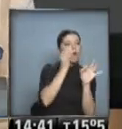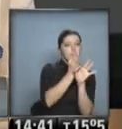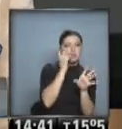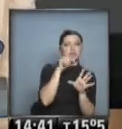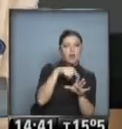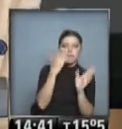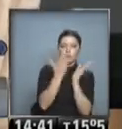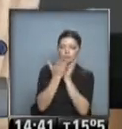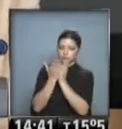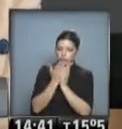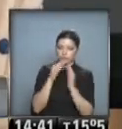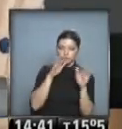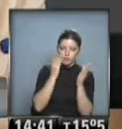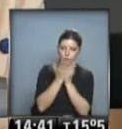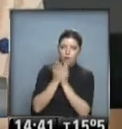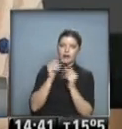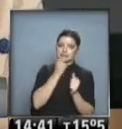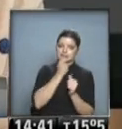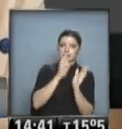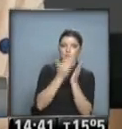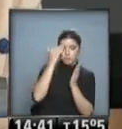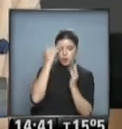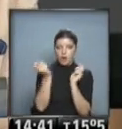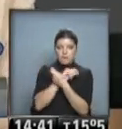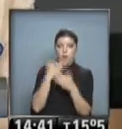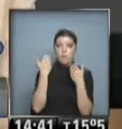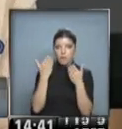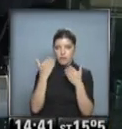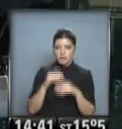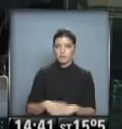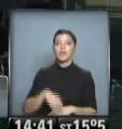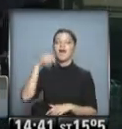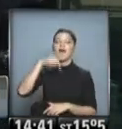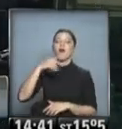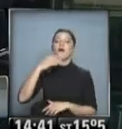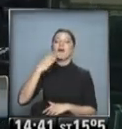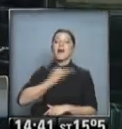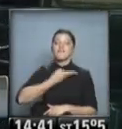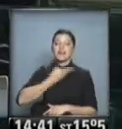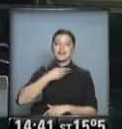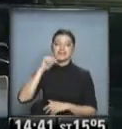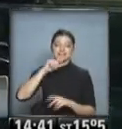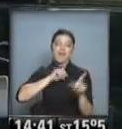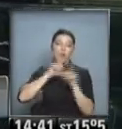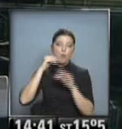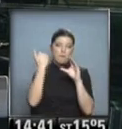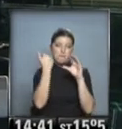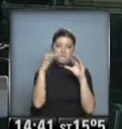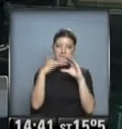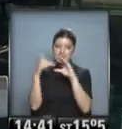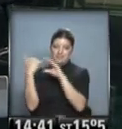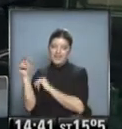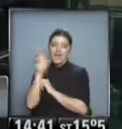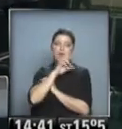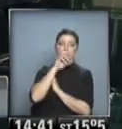creo que esto es una buena punta para la campaña. Bueno, vamos a Félix. Bueno, tenemos mensajes. Alicia de San Justo, felicita por el programa.